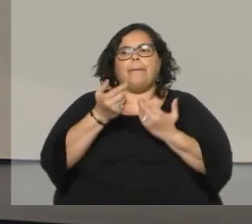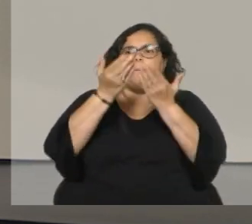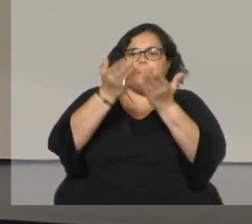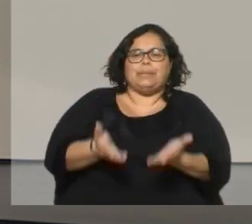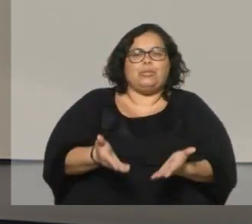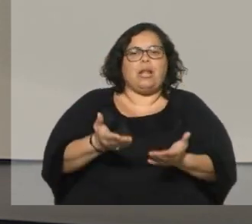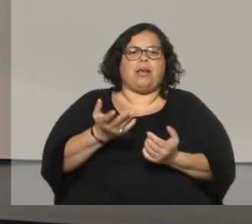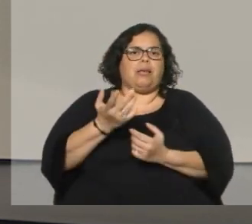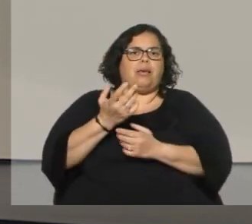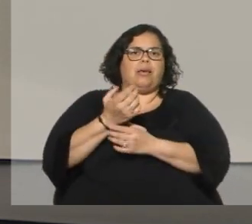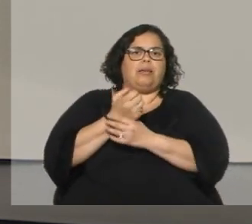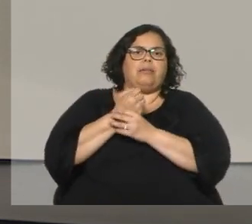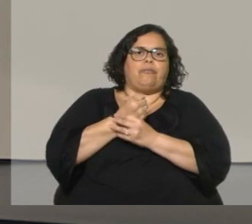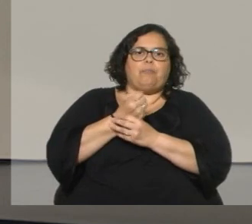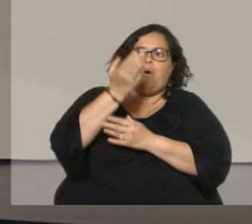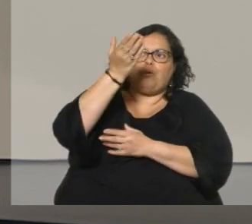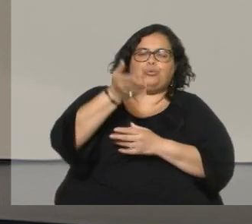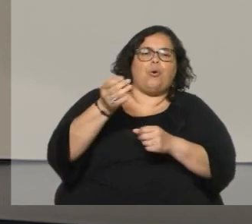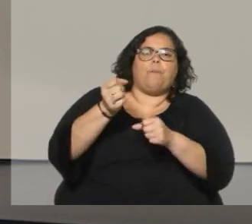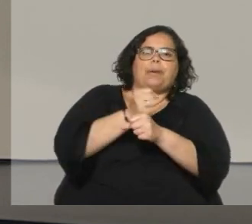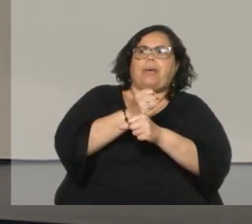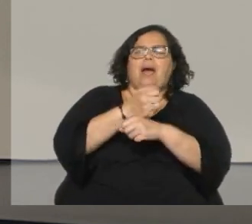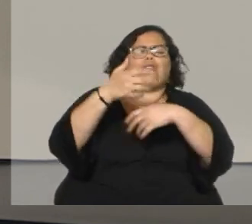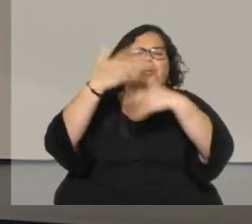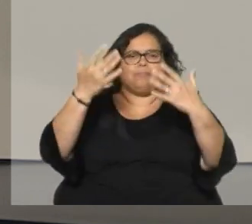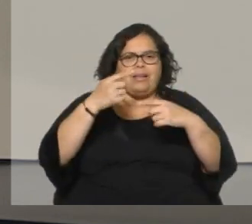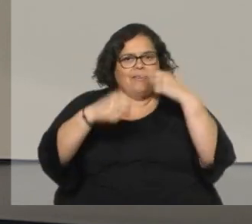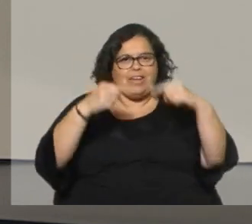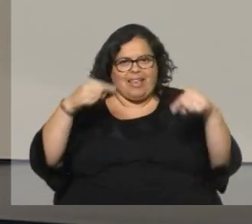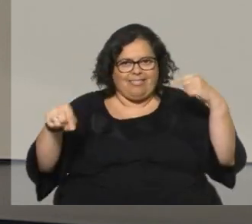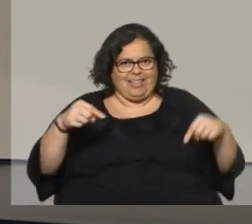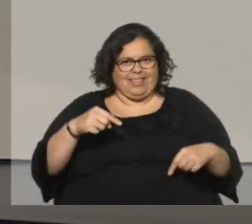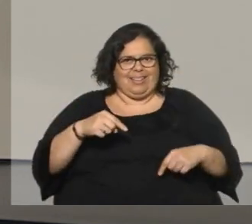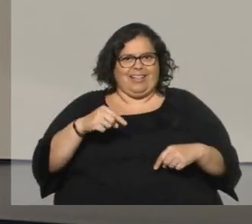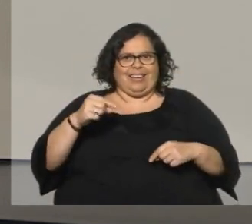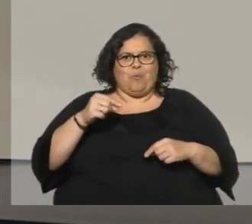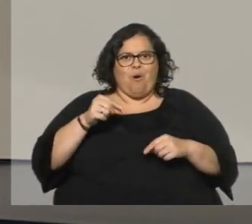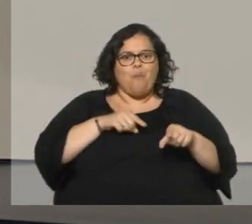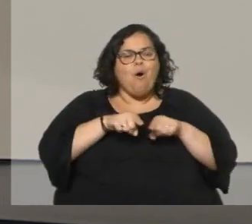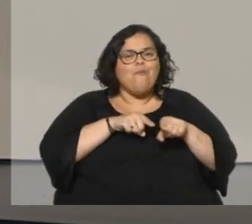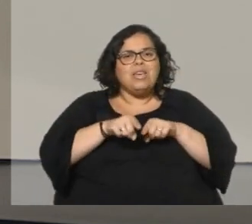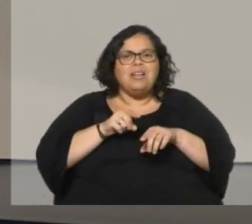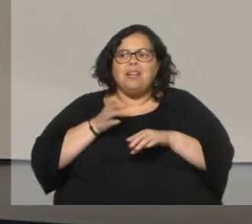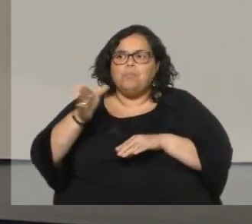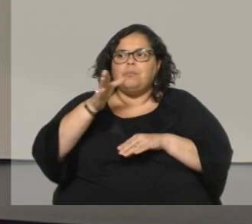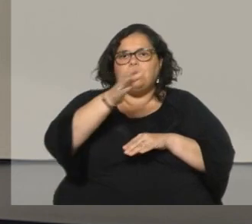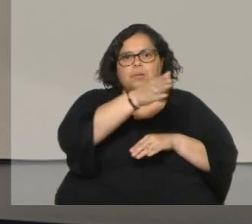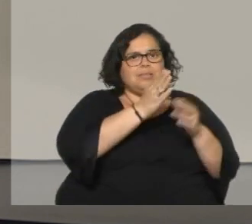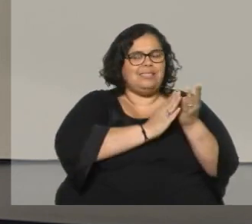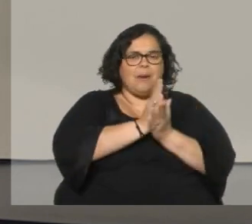puede ser premiada en ese momento están cerca de alguien que puede haber cometido un hecho